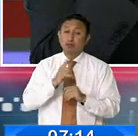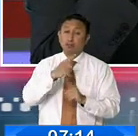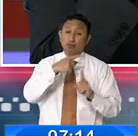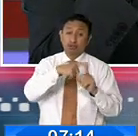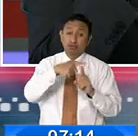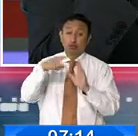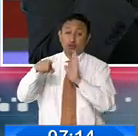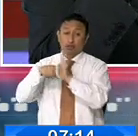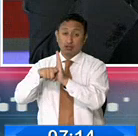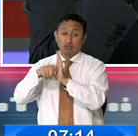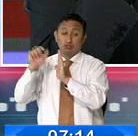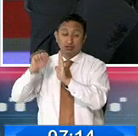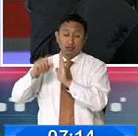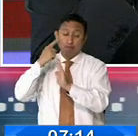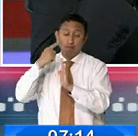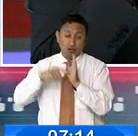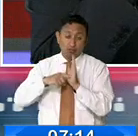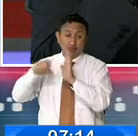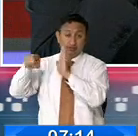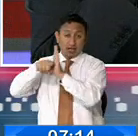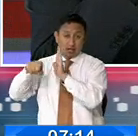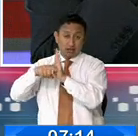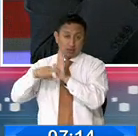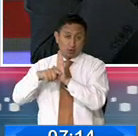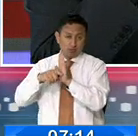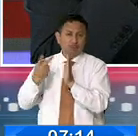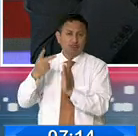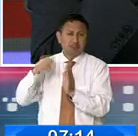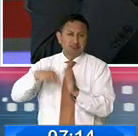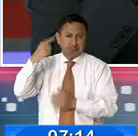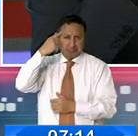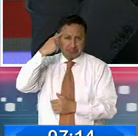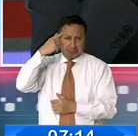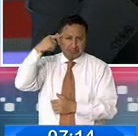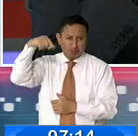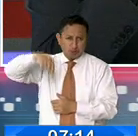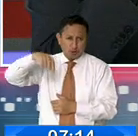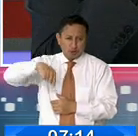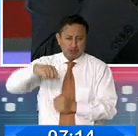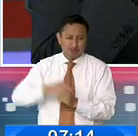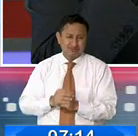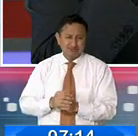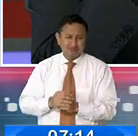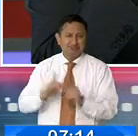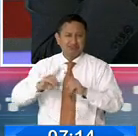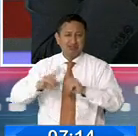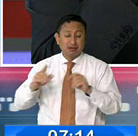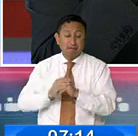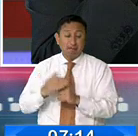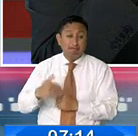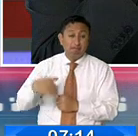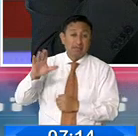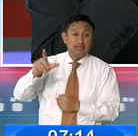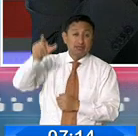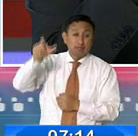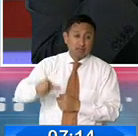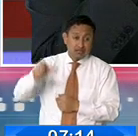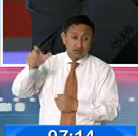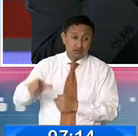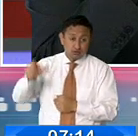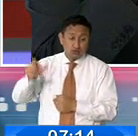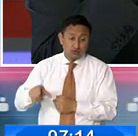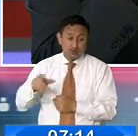negativo. En lo negativo, pensando en que este año atípico sí ha reflejado un mayor número de personas que